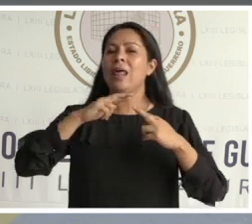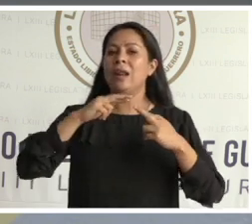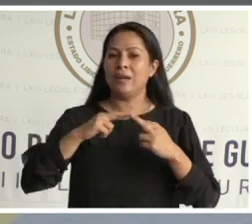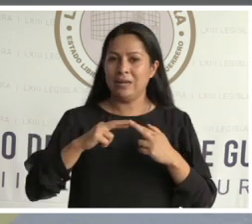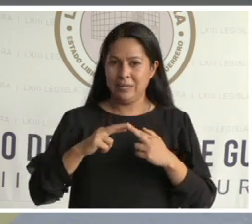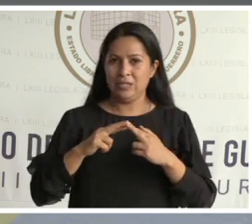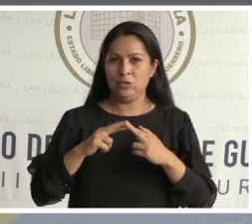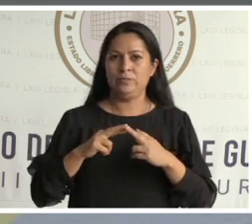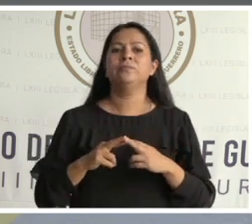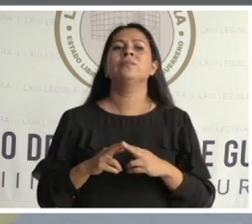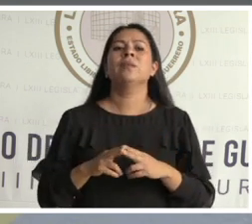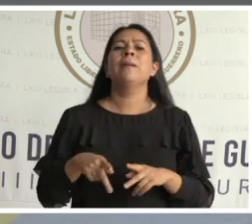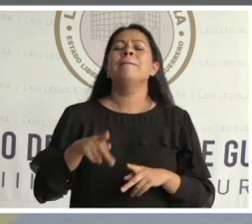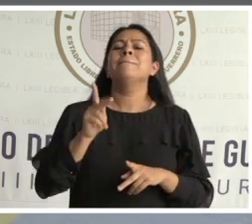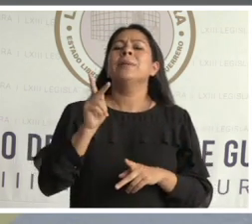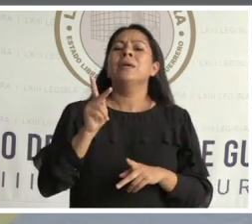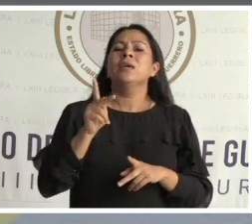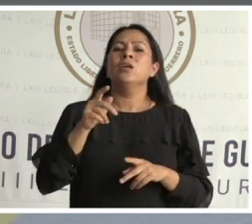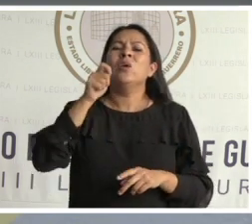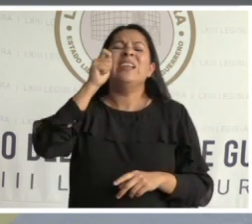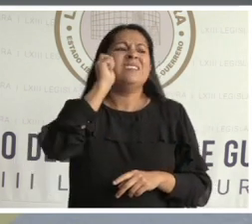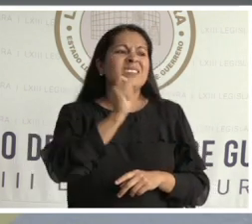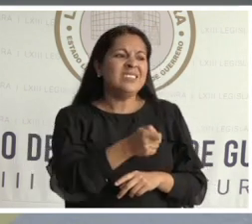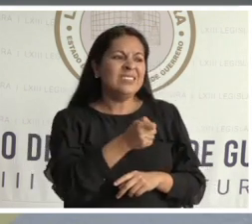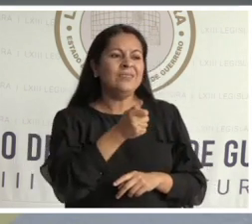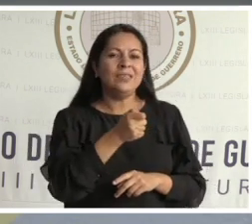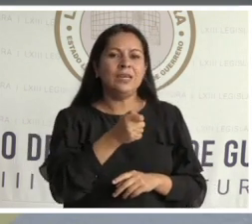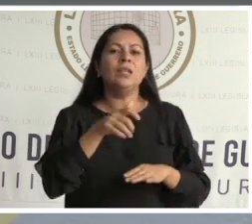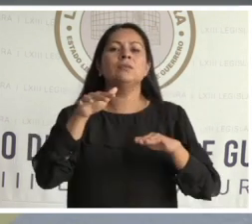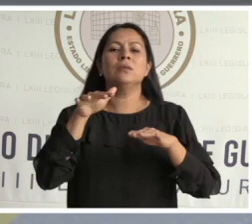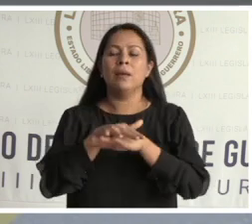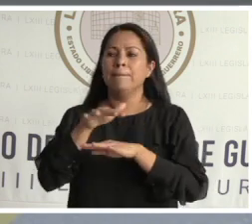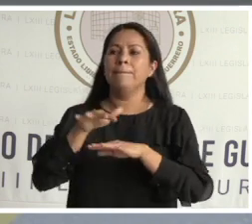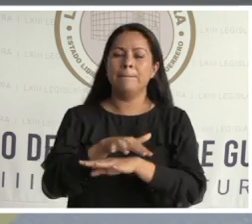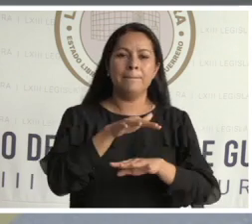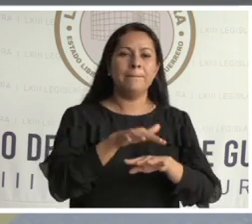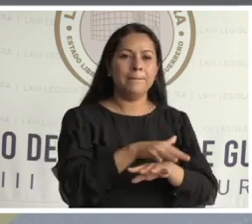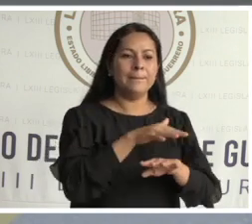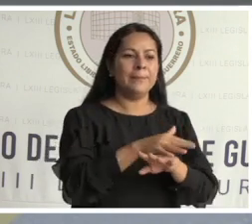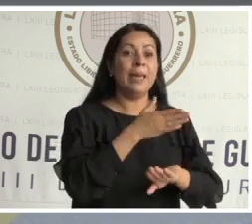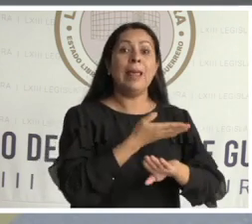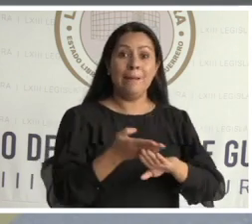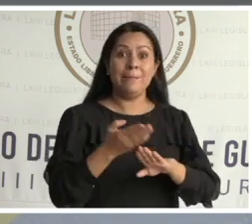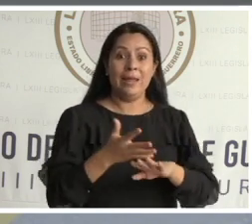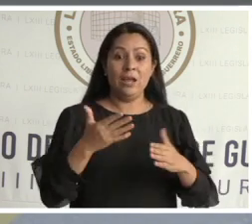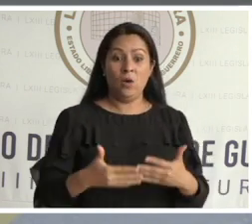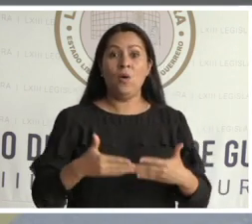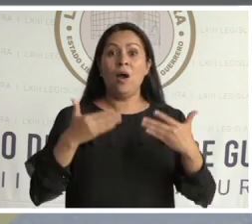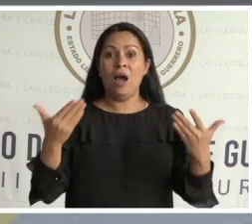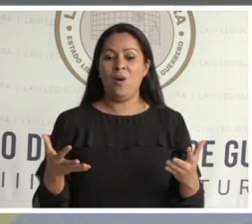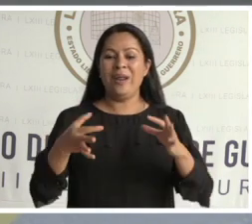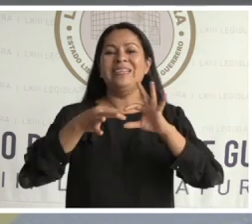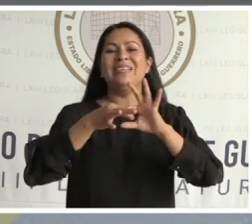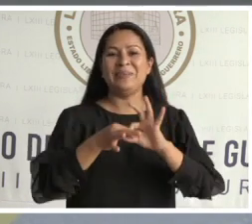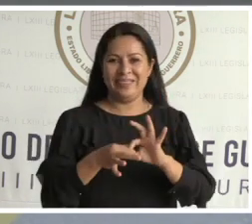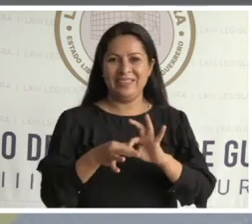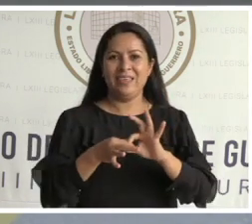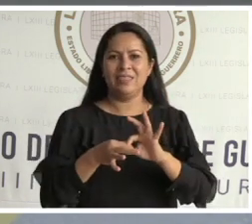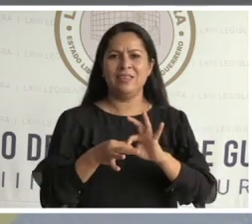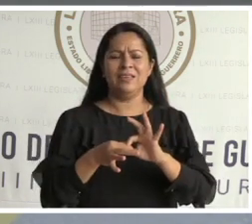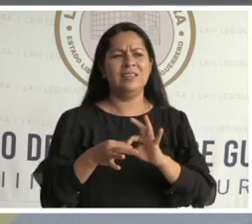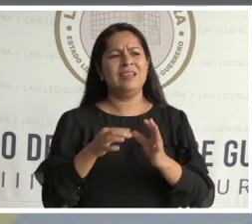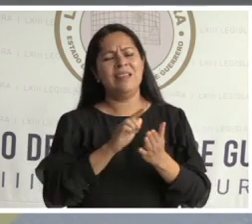embargo, los significados han sido cambiados y ahora el blanco significa la unidad y